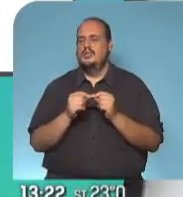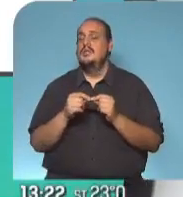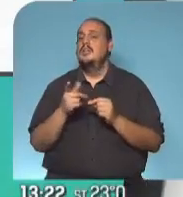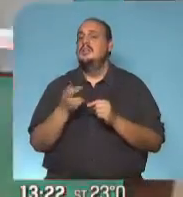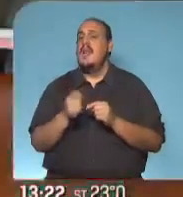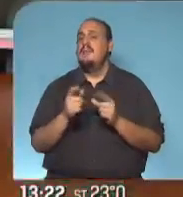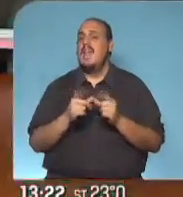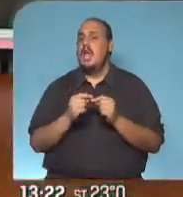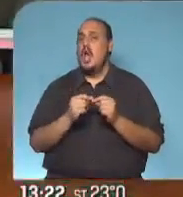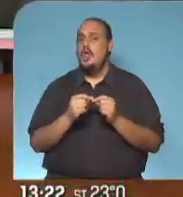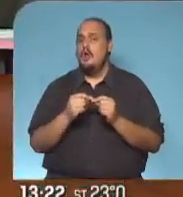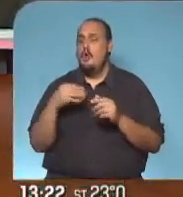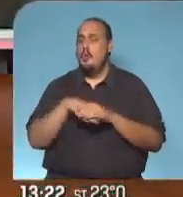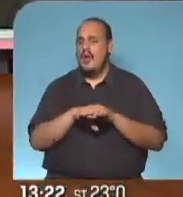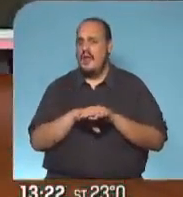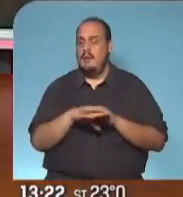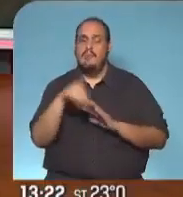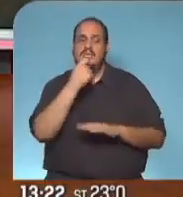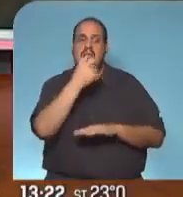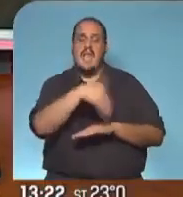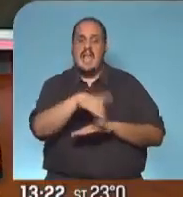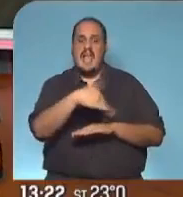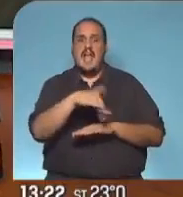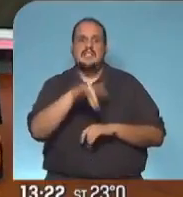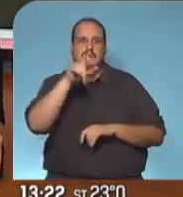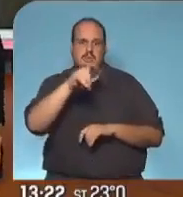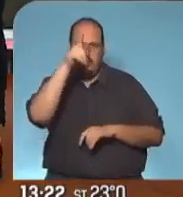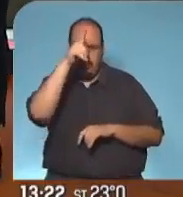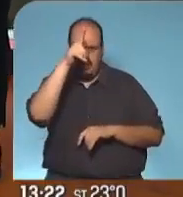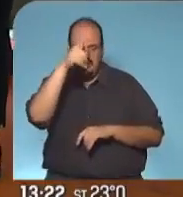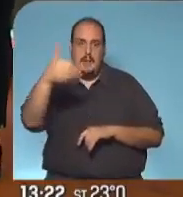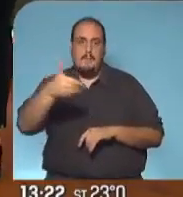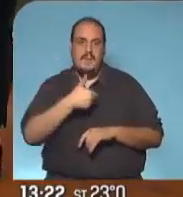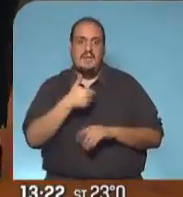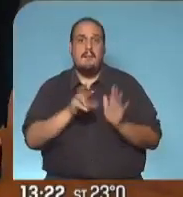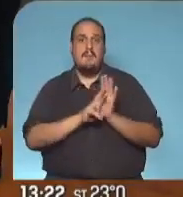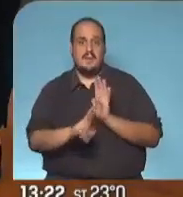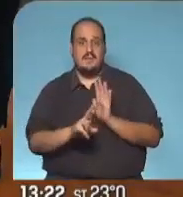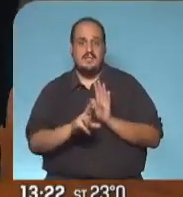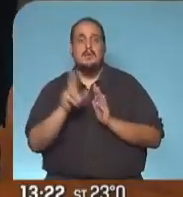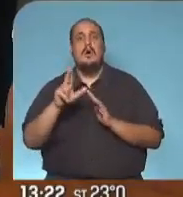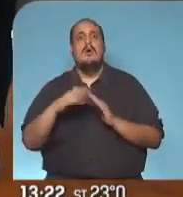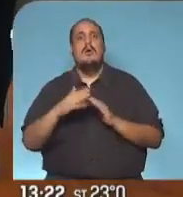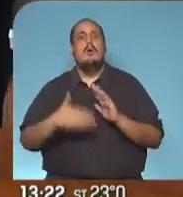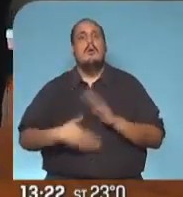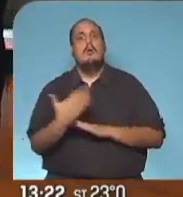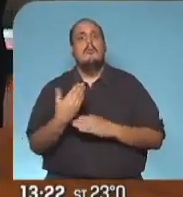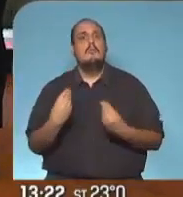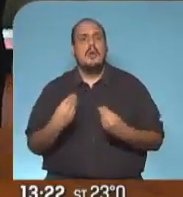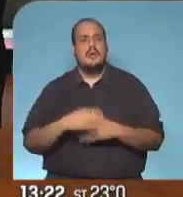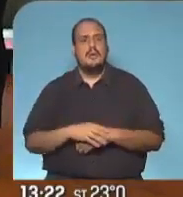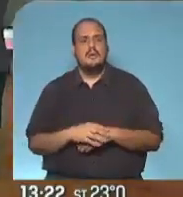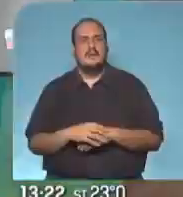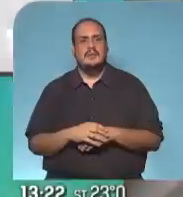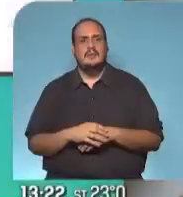mantener porque en la calle cuando algún agente de seguridad les pida ese permiso y les diga por qué está en este momento la vía pública